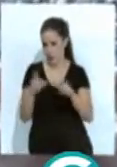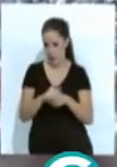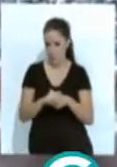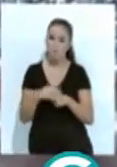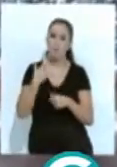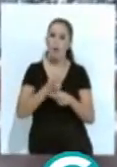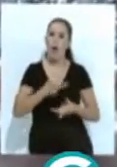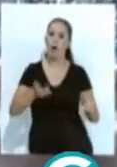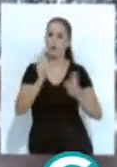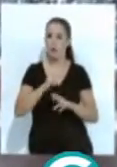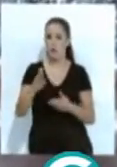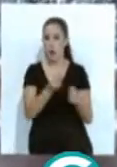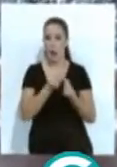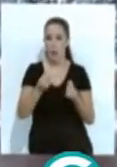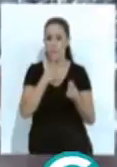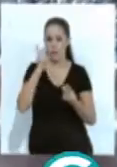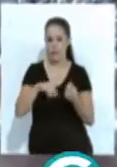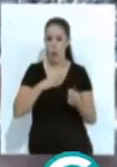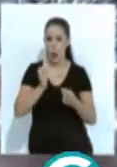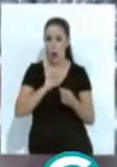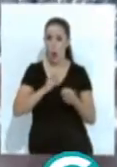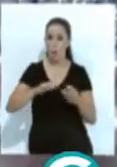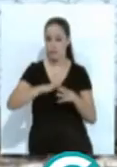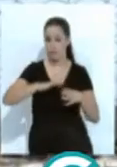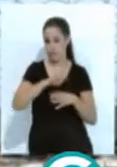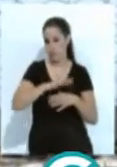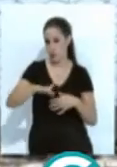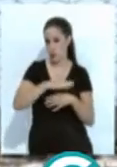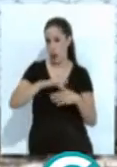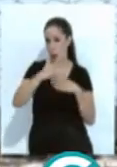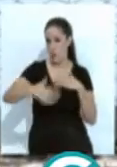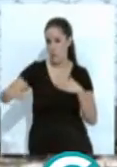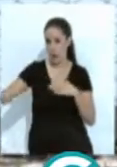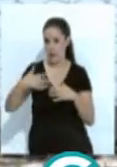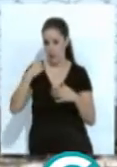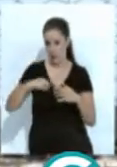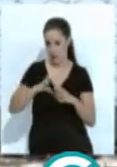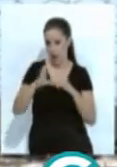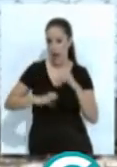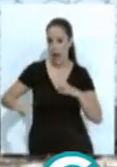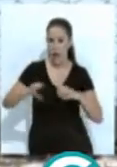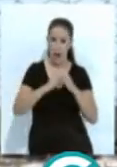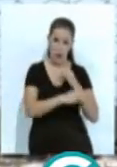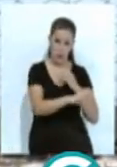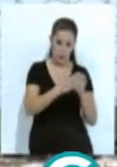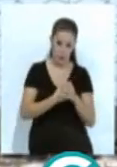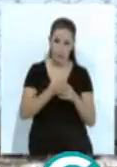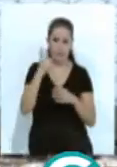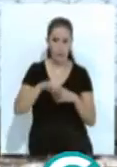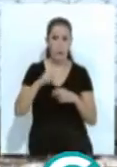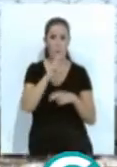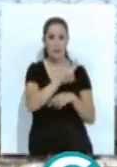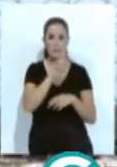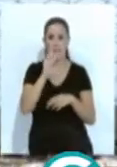la autorización ambiental o la ocupación del suelo marítimo terrestre que precisa algunas de las canalizaciones. El tranvía tiene un trazado de